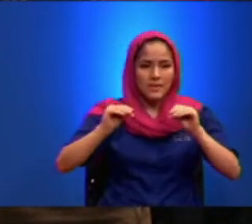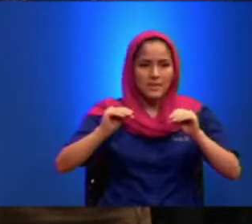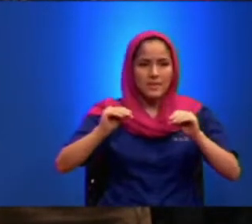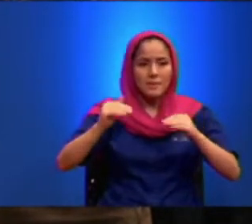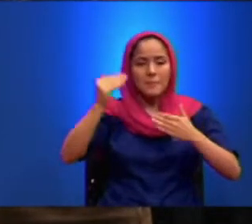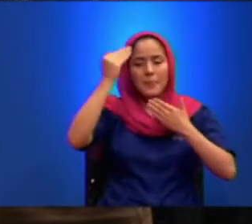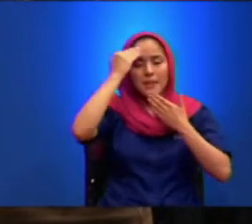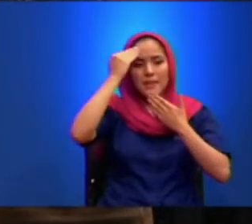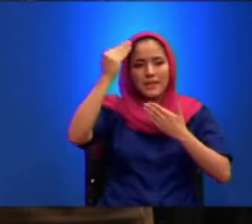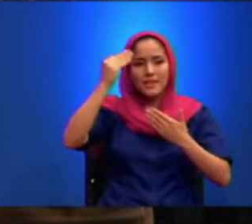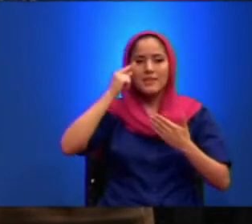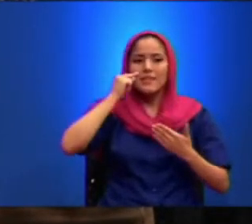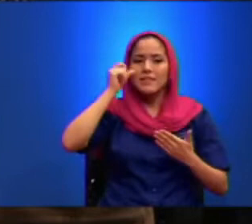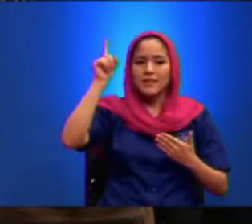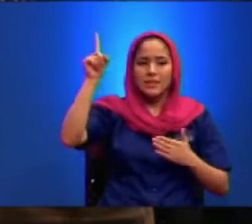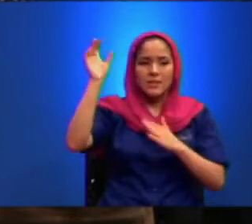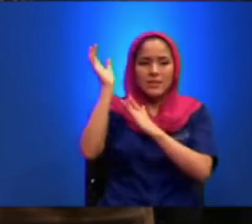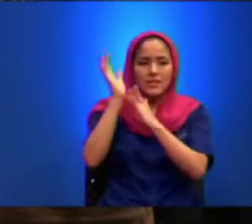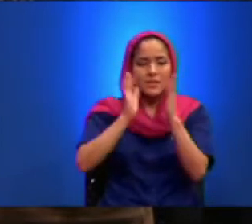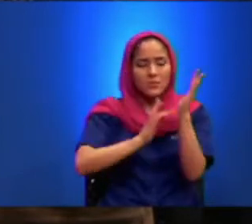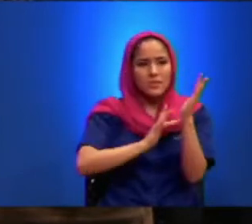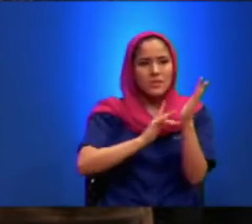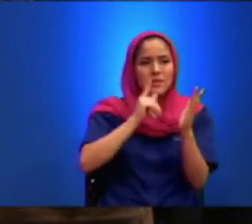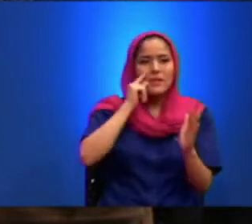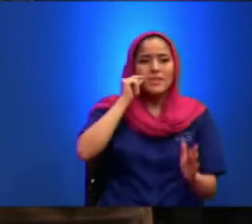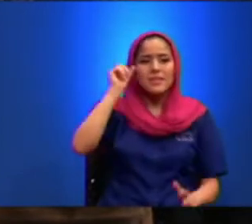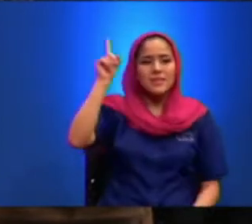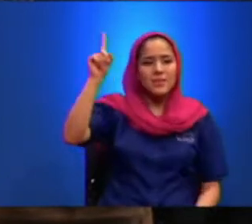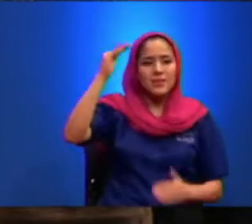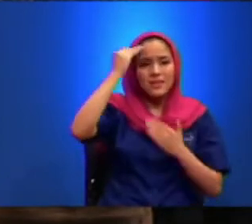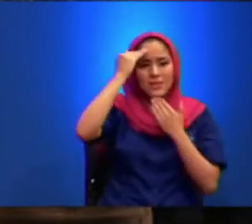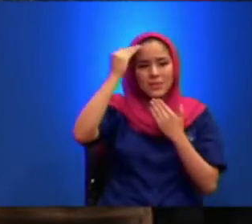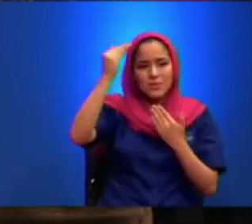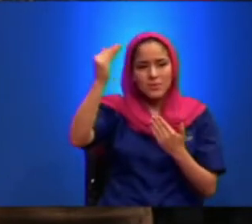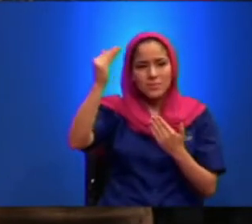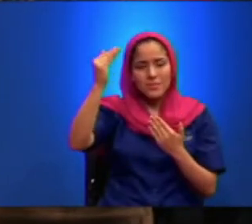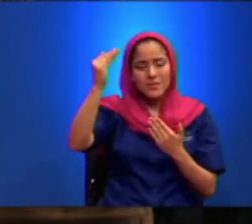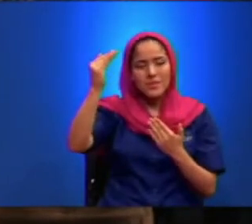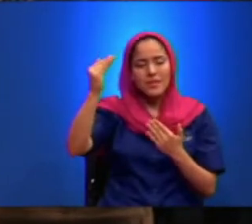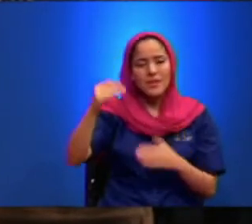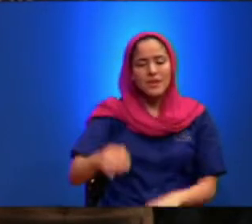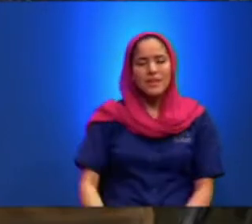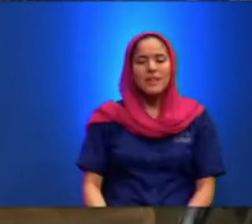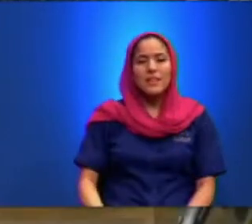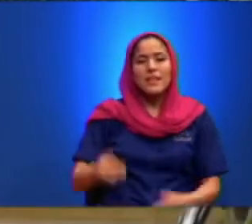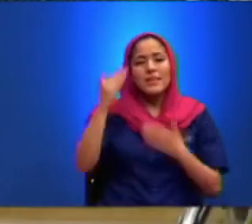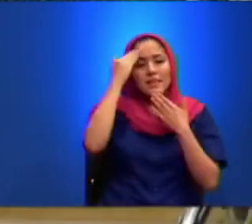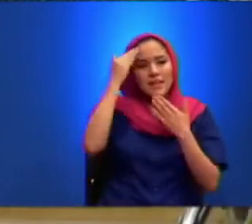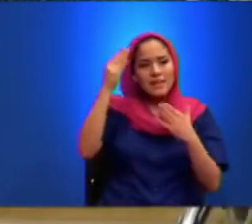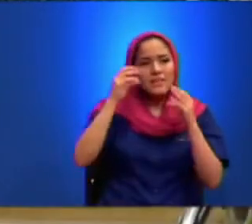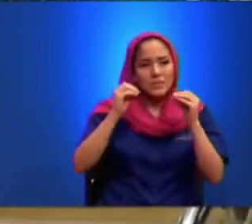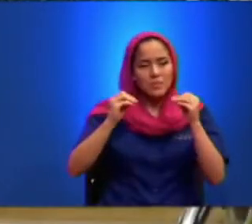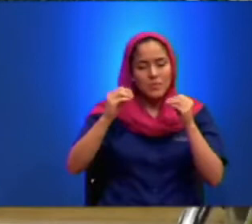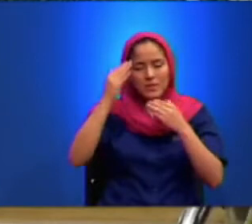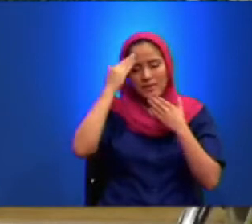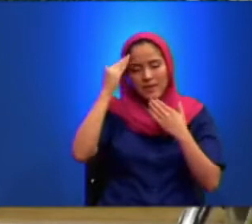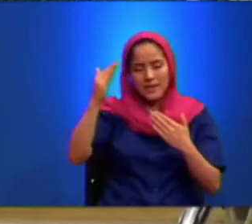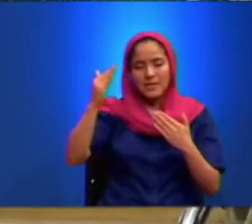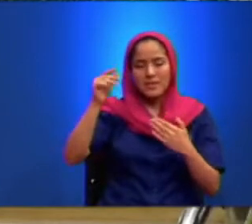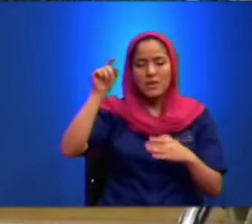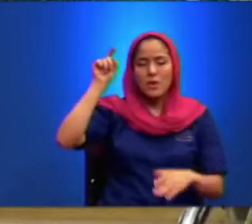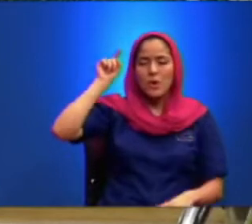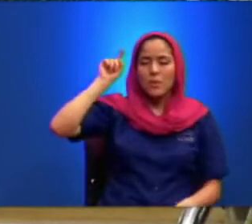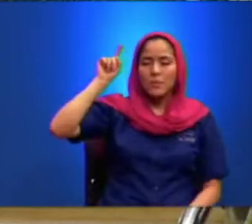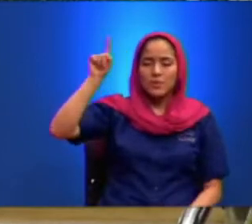Señor Jesús Gracias Muchas Gracias Por Ese